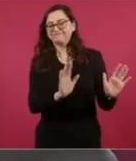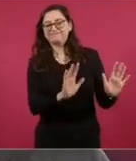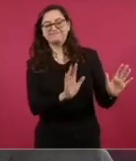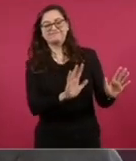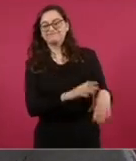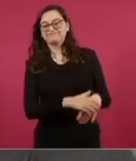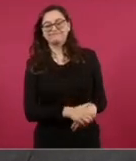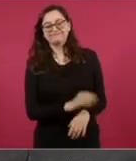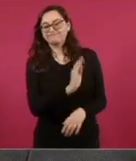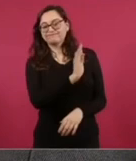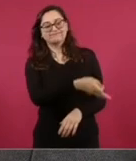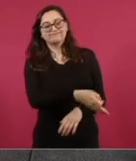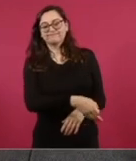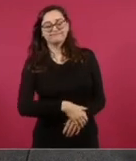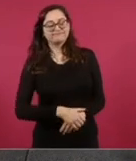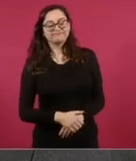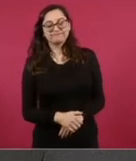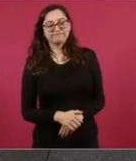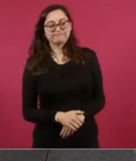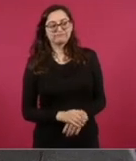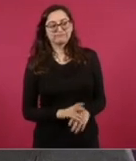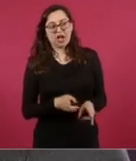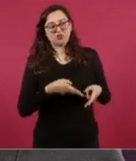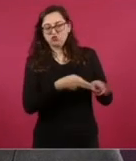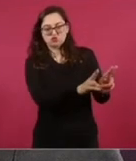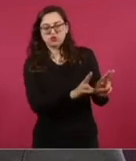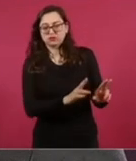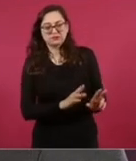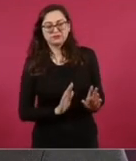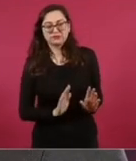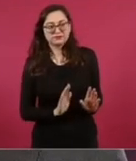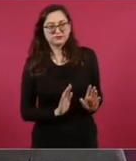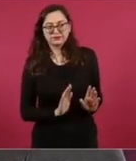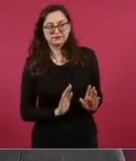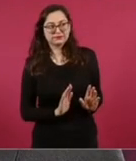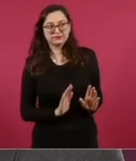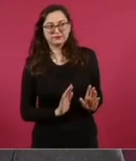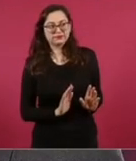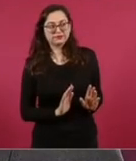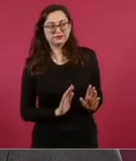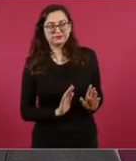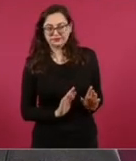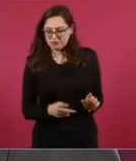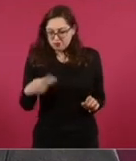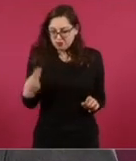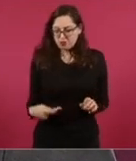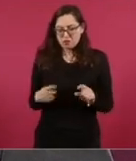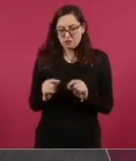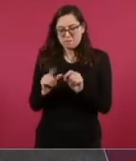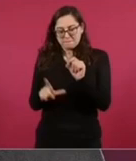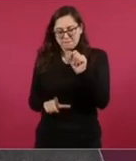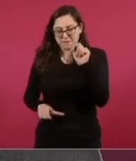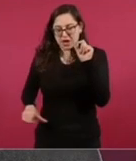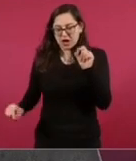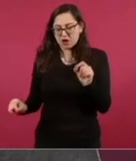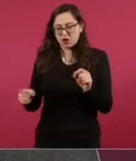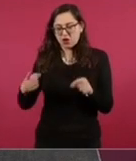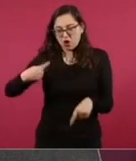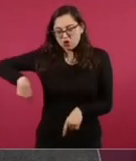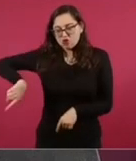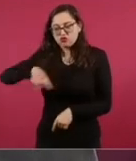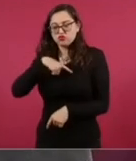intervengan en asuntos que sólo nos corresponden resolver,